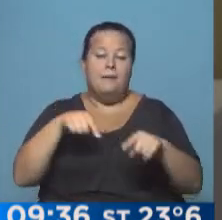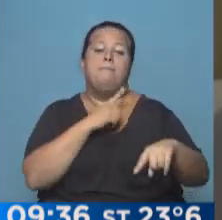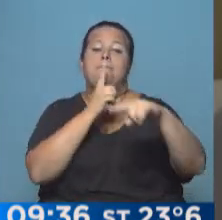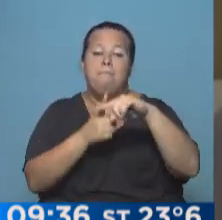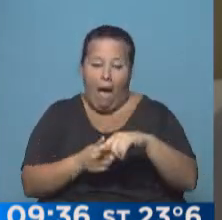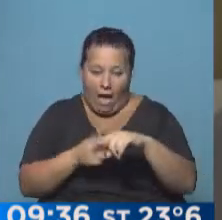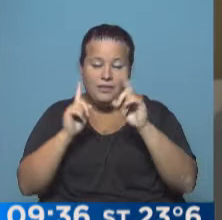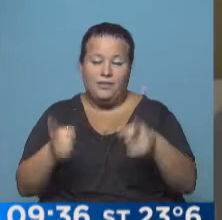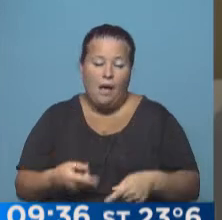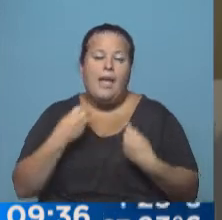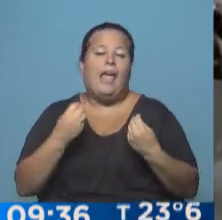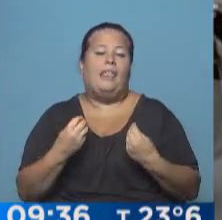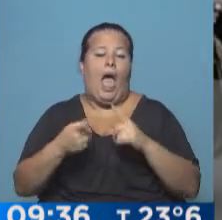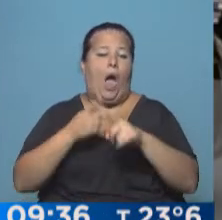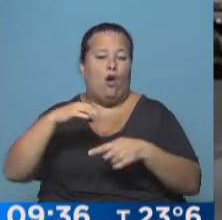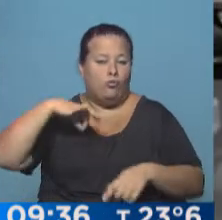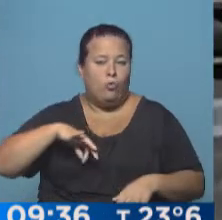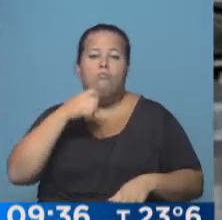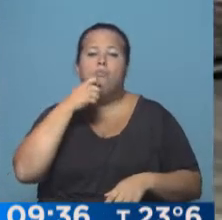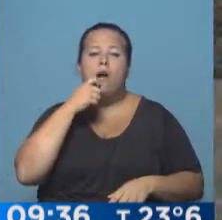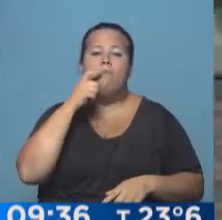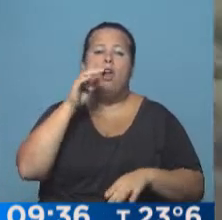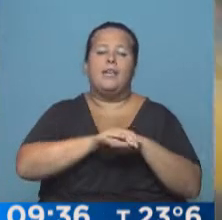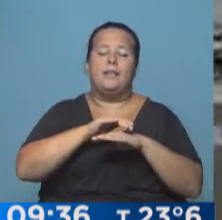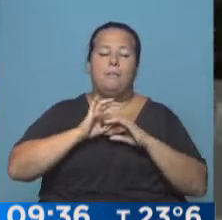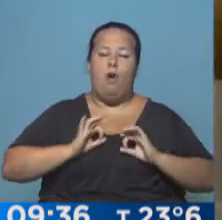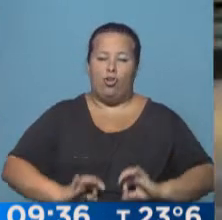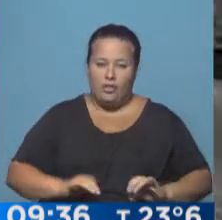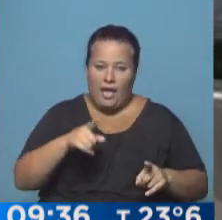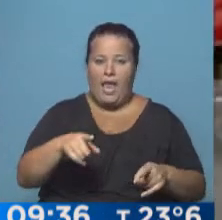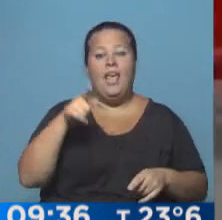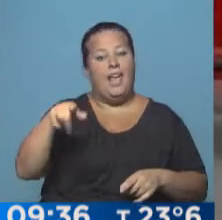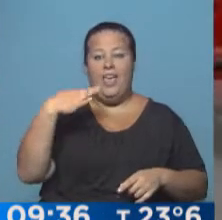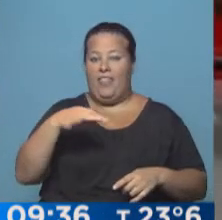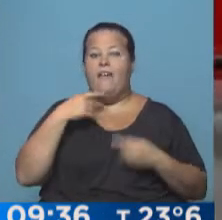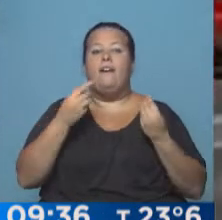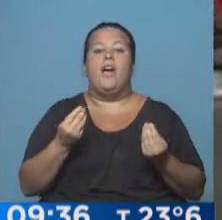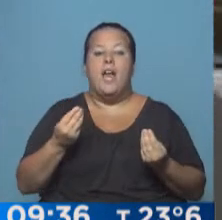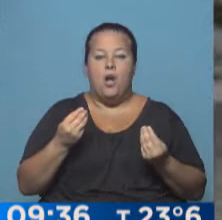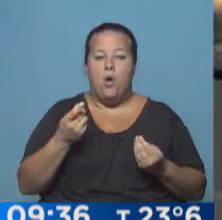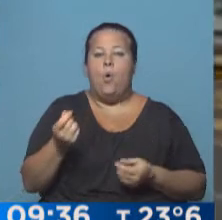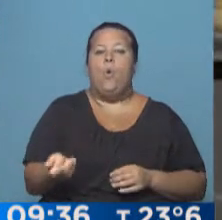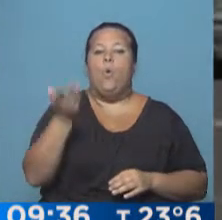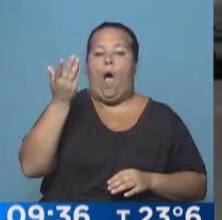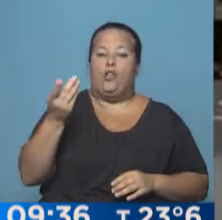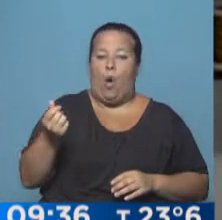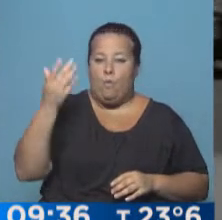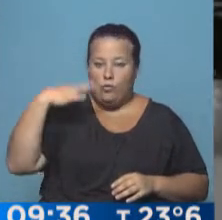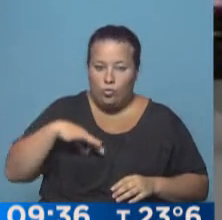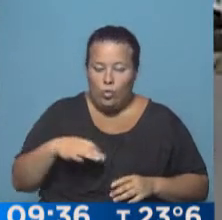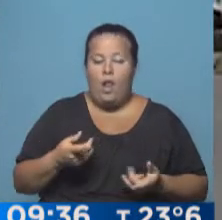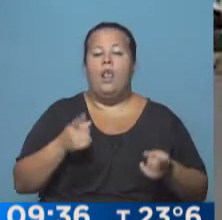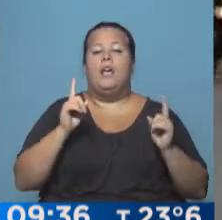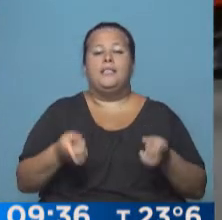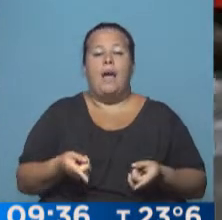que sumarle también qué va a pasar con la paritaria, por ejemplo, de los encargados de edificio. Ellos tienen que definir cuánto va a ser la recomposición salarial